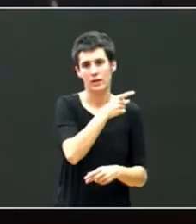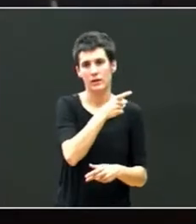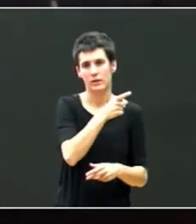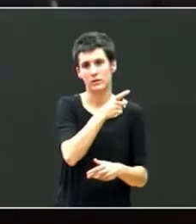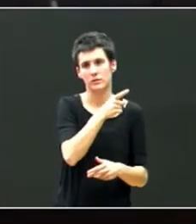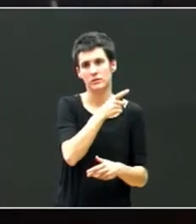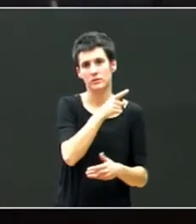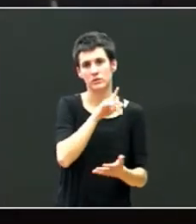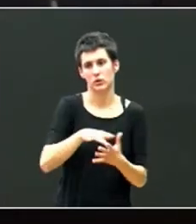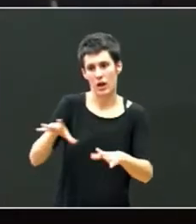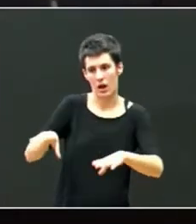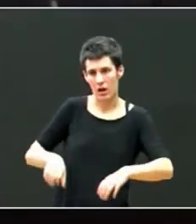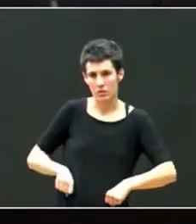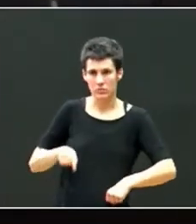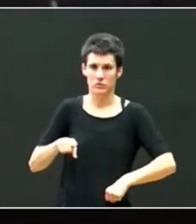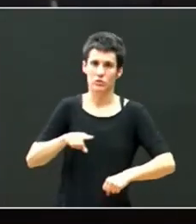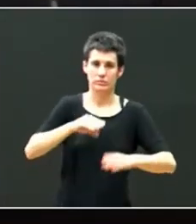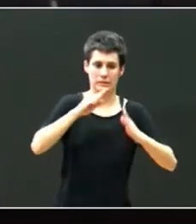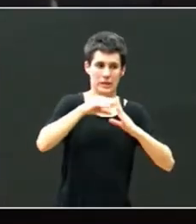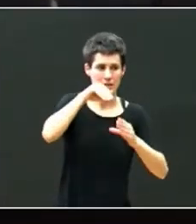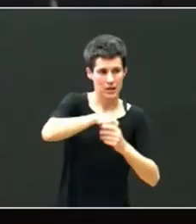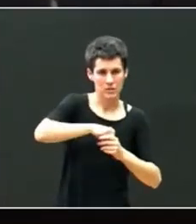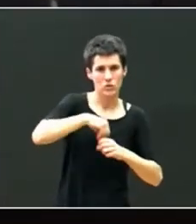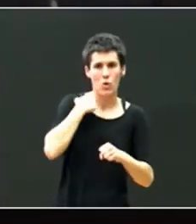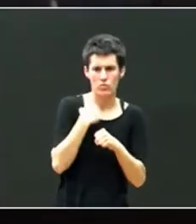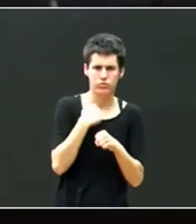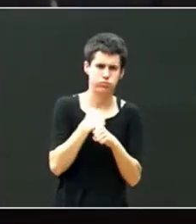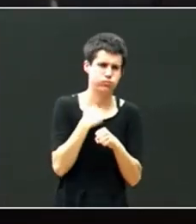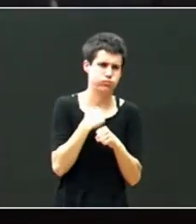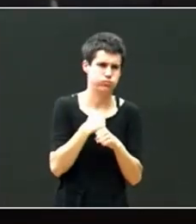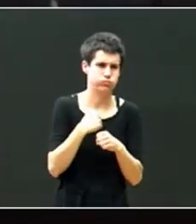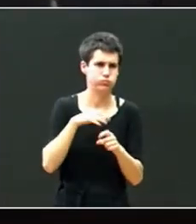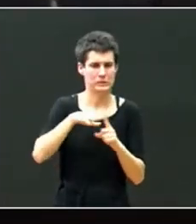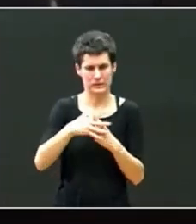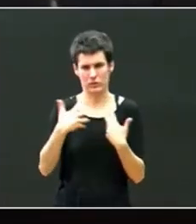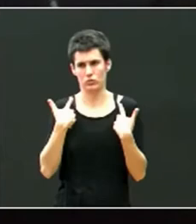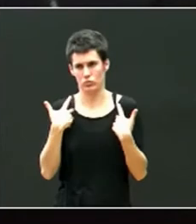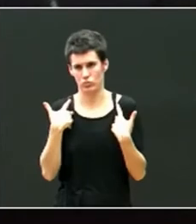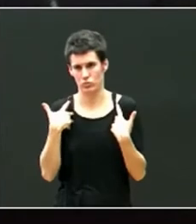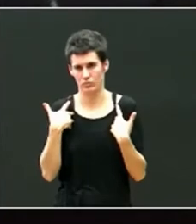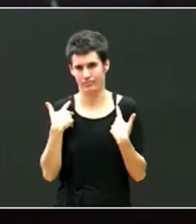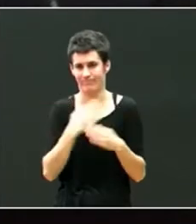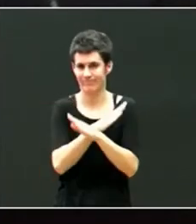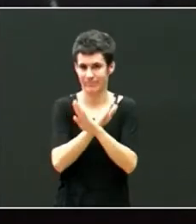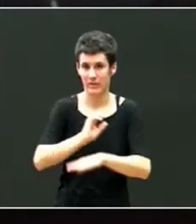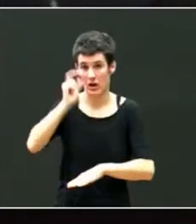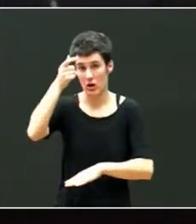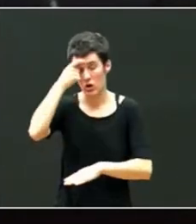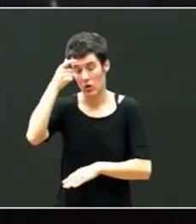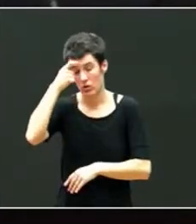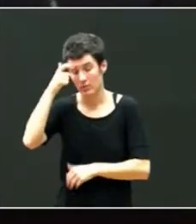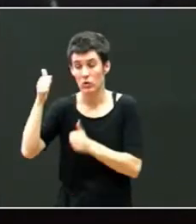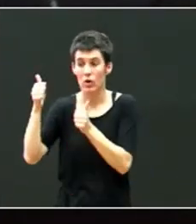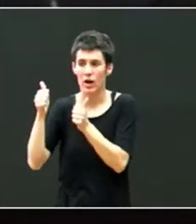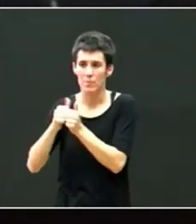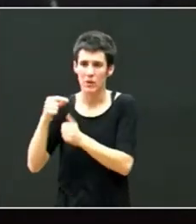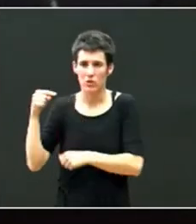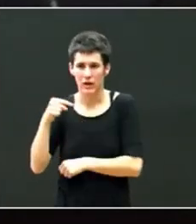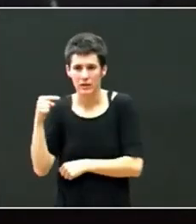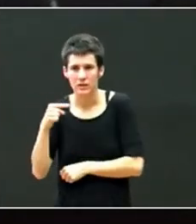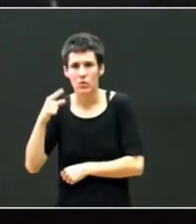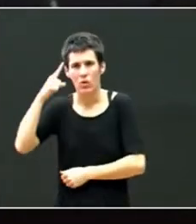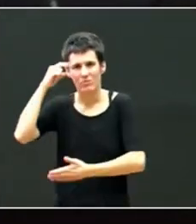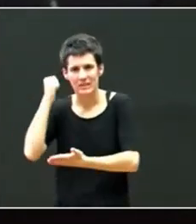trabajar en sus casas pero yo creo que el concepto del daño emocional o el daño en el apego el daño a nivel traumático